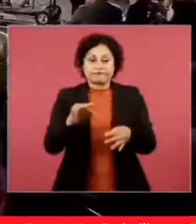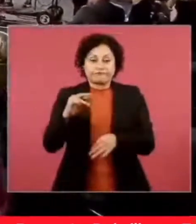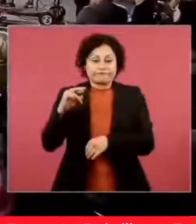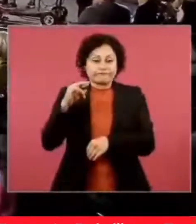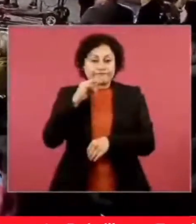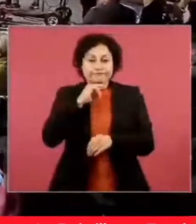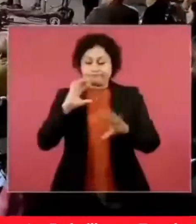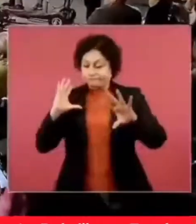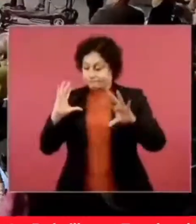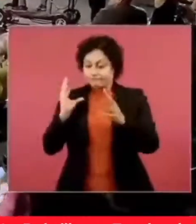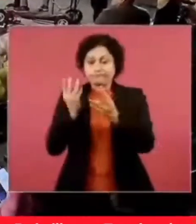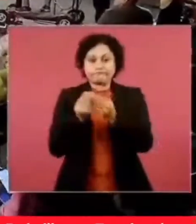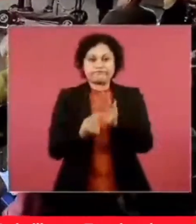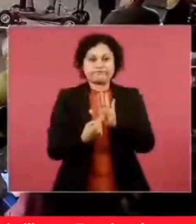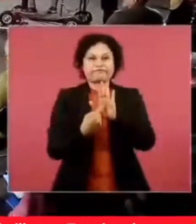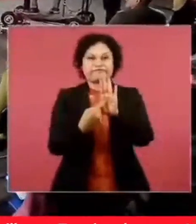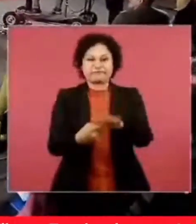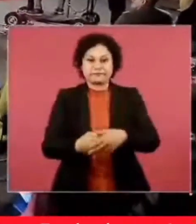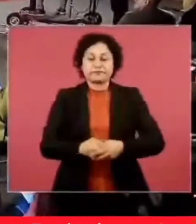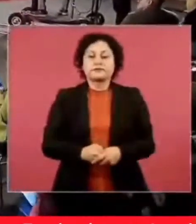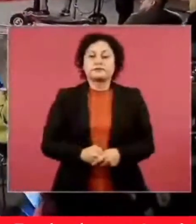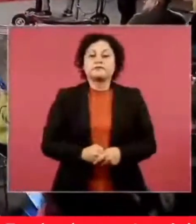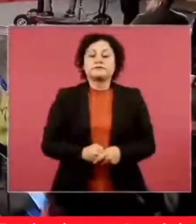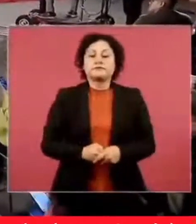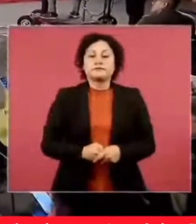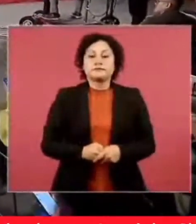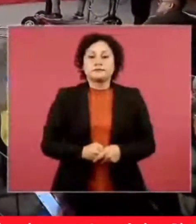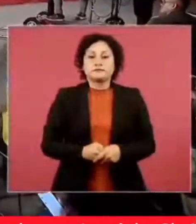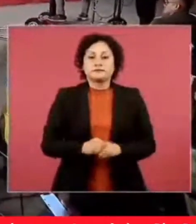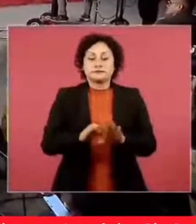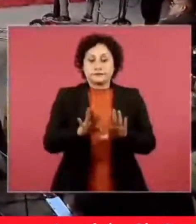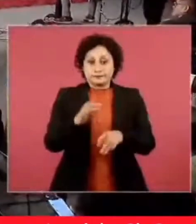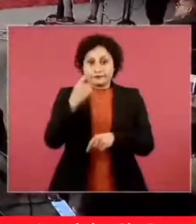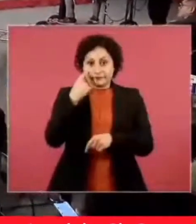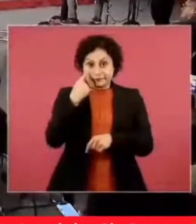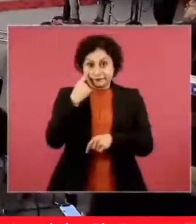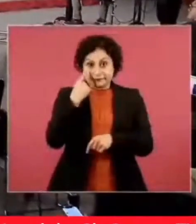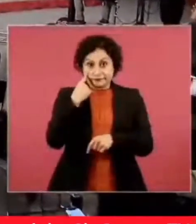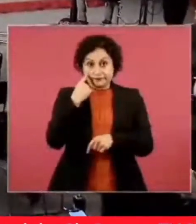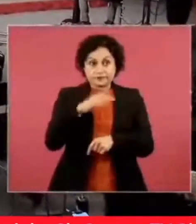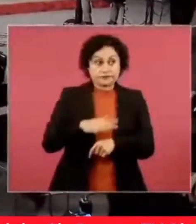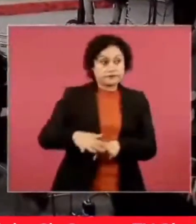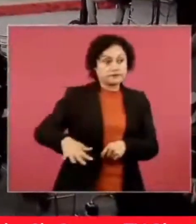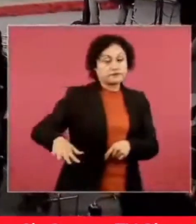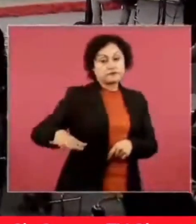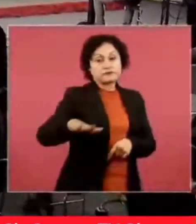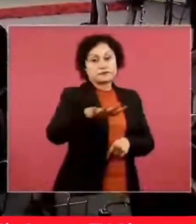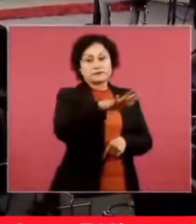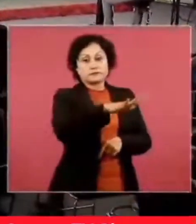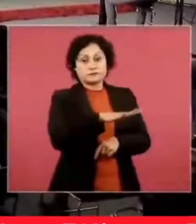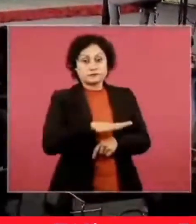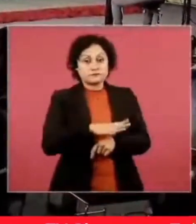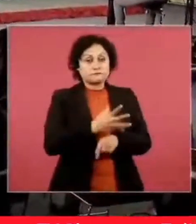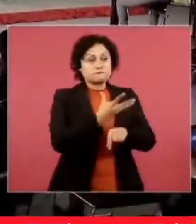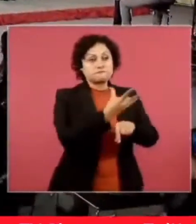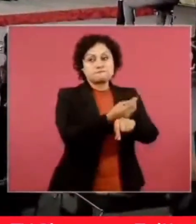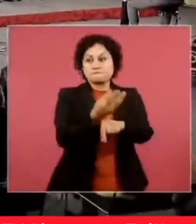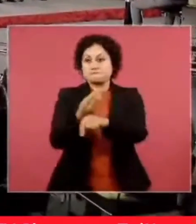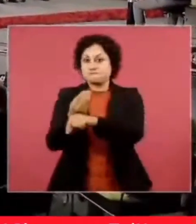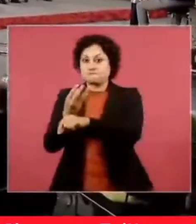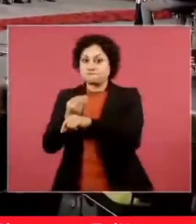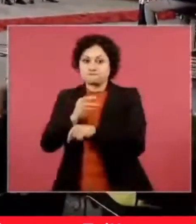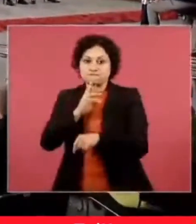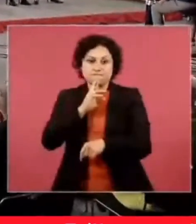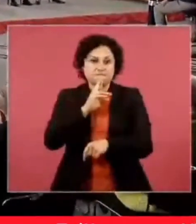Siguiente lámina. Empezamos con el programa de mejoramiento urbano, que es una de las políticas que junta acciones de vivienda,